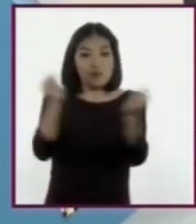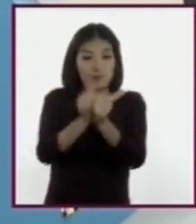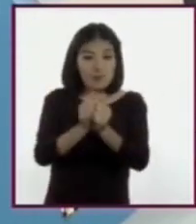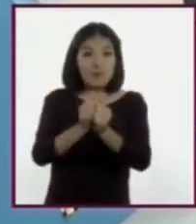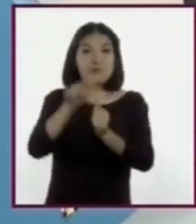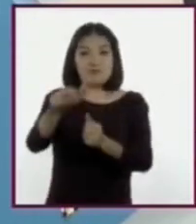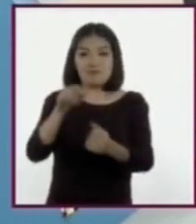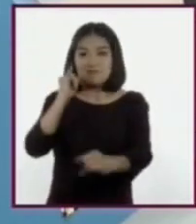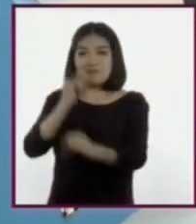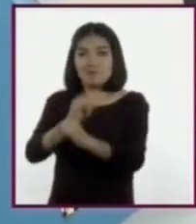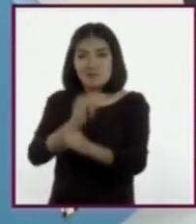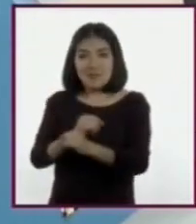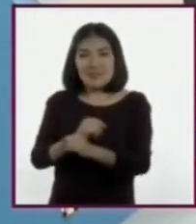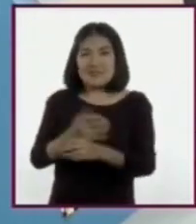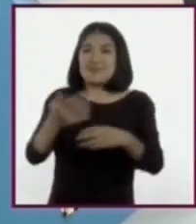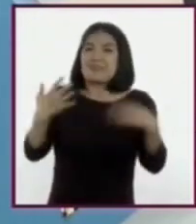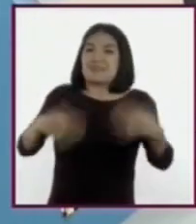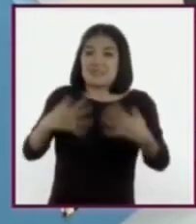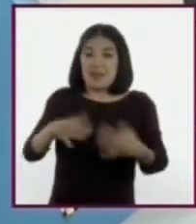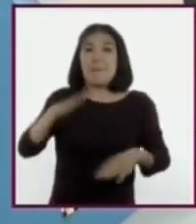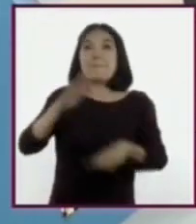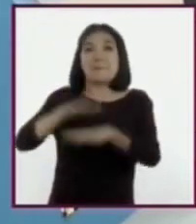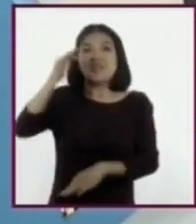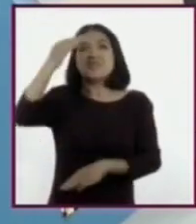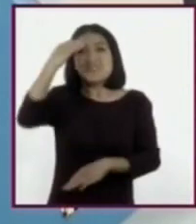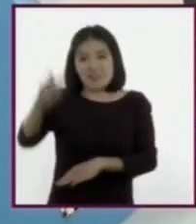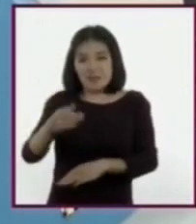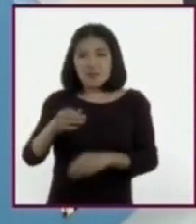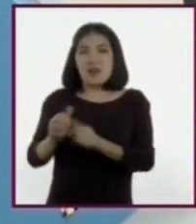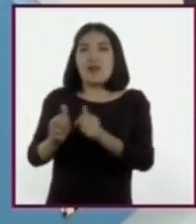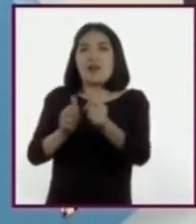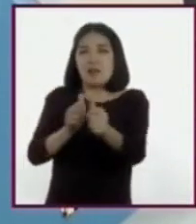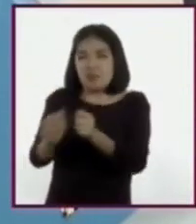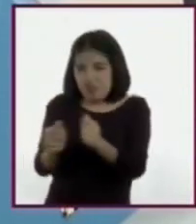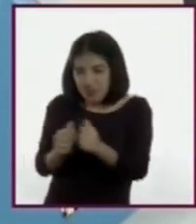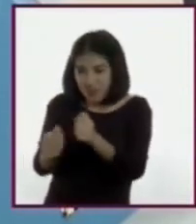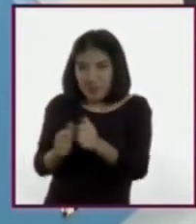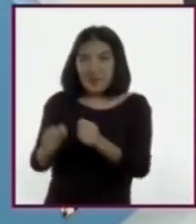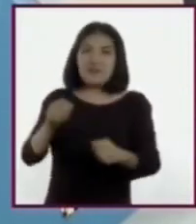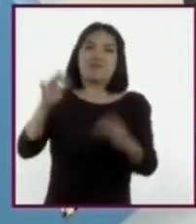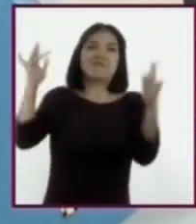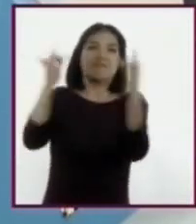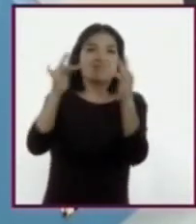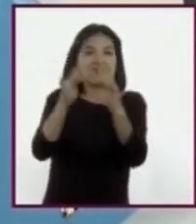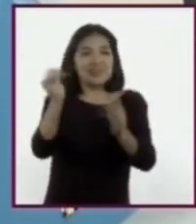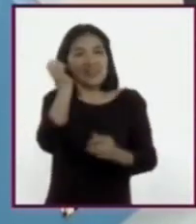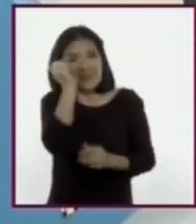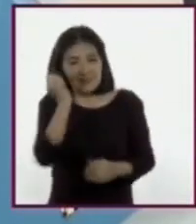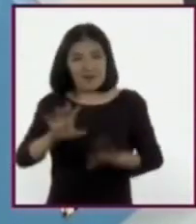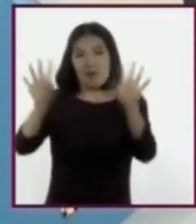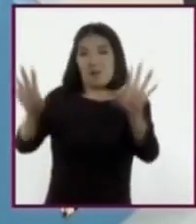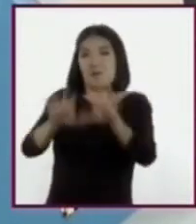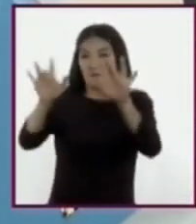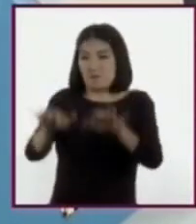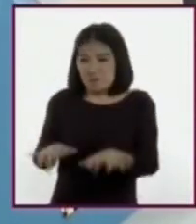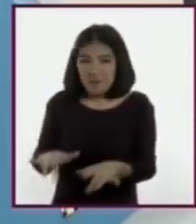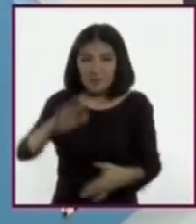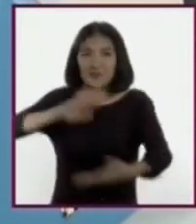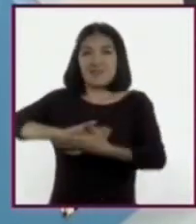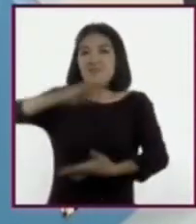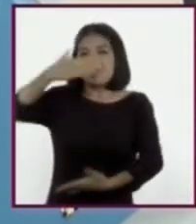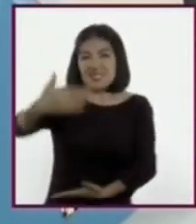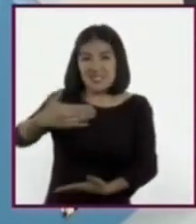intensa. Cada vez pasan más tiempo en la habitación, absortos en los celulares, las computadoras o la televisión.